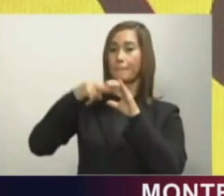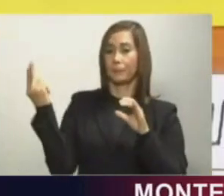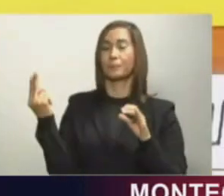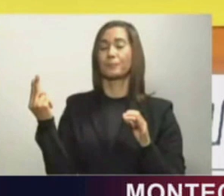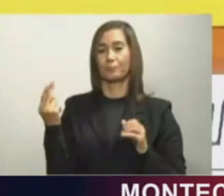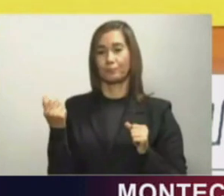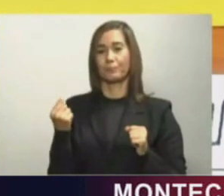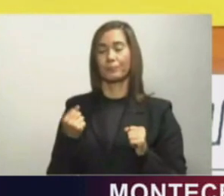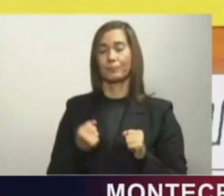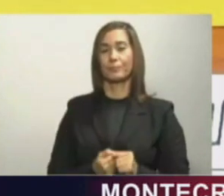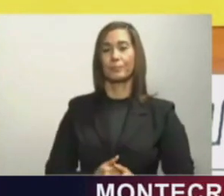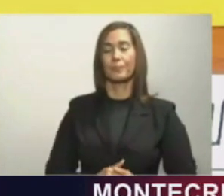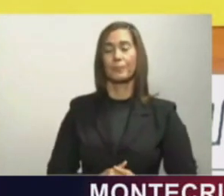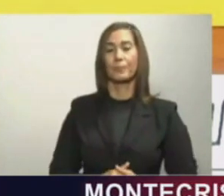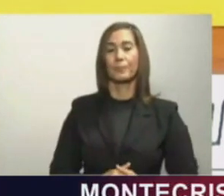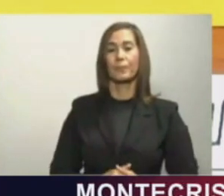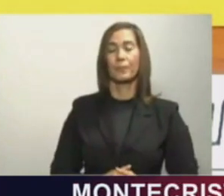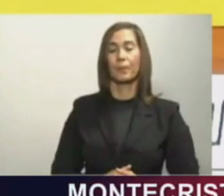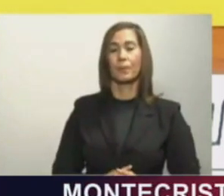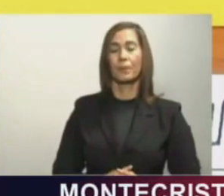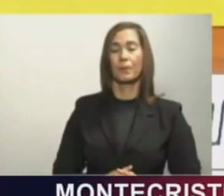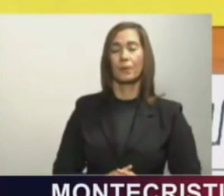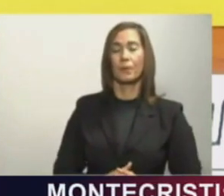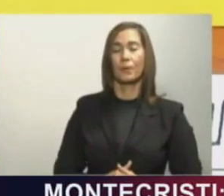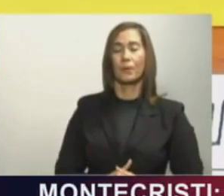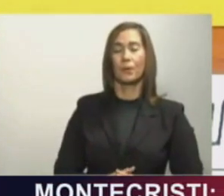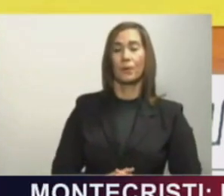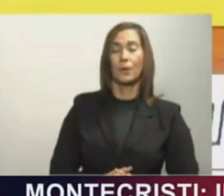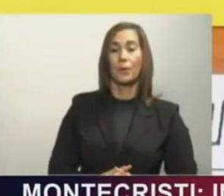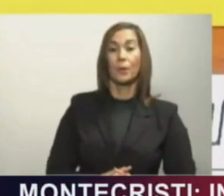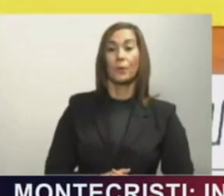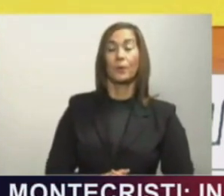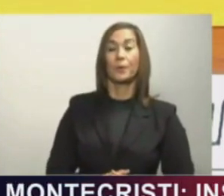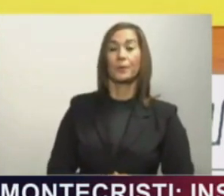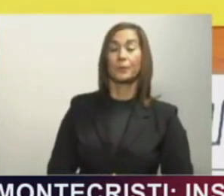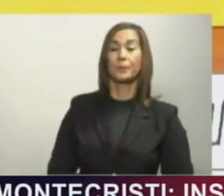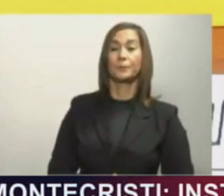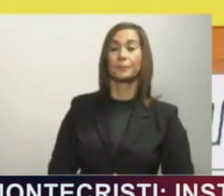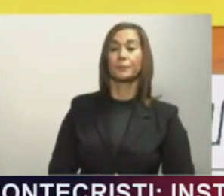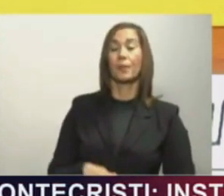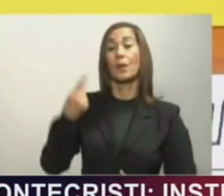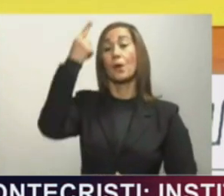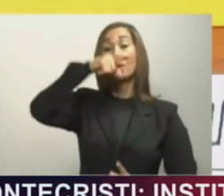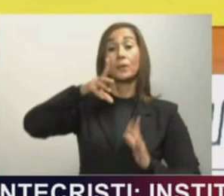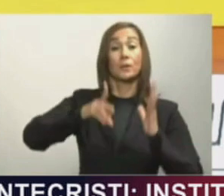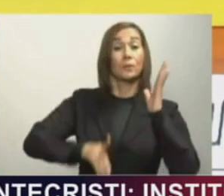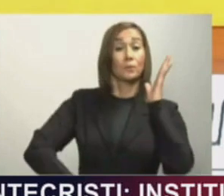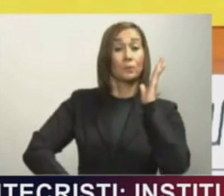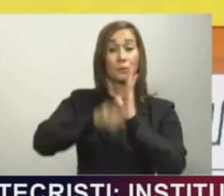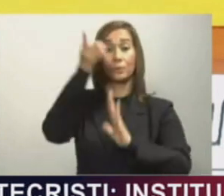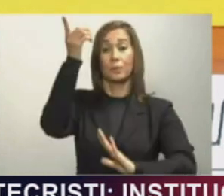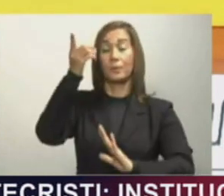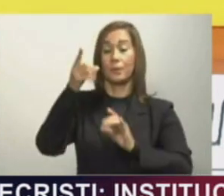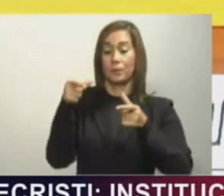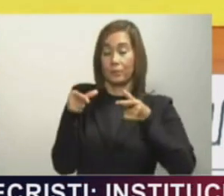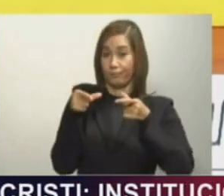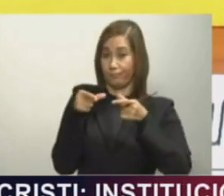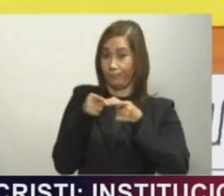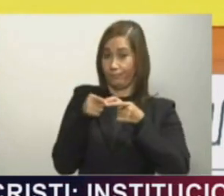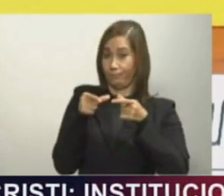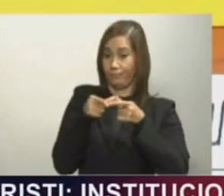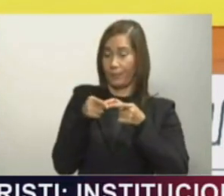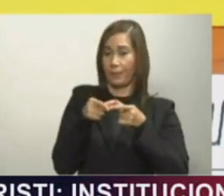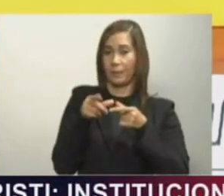de su propio desarrollo. Por esto, Súperate no es una simple tarjeta de asistencia